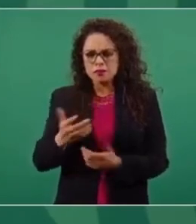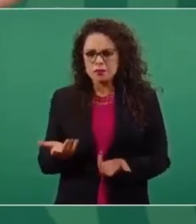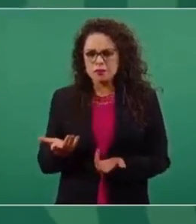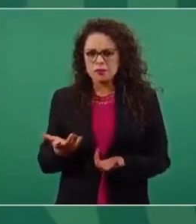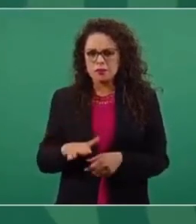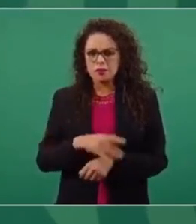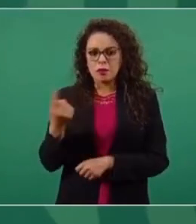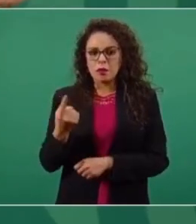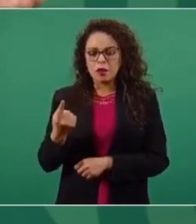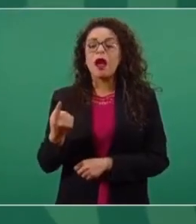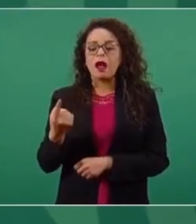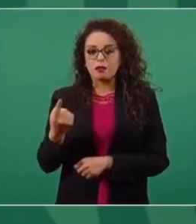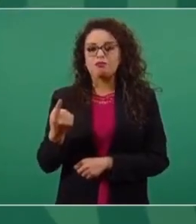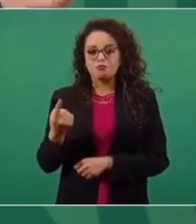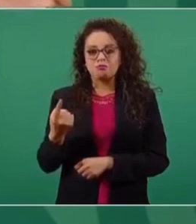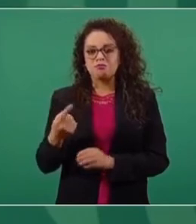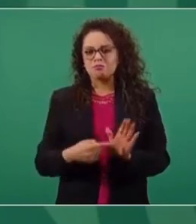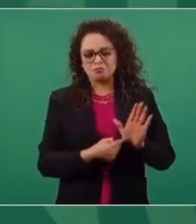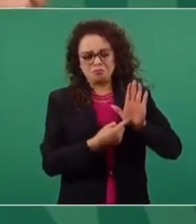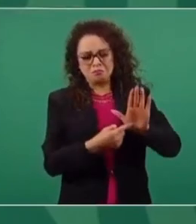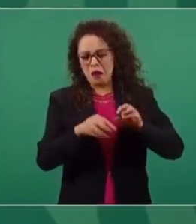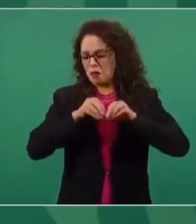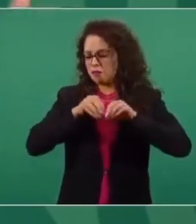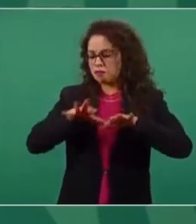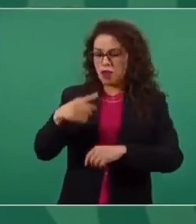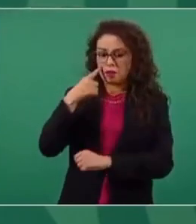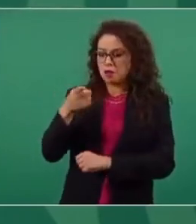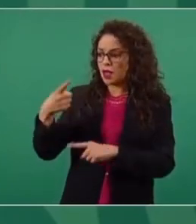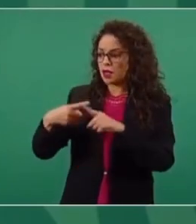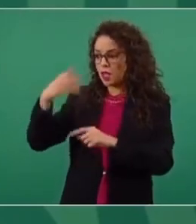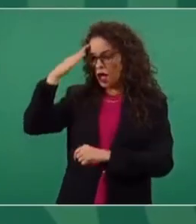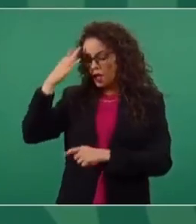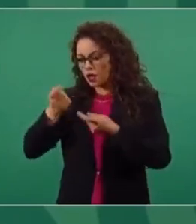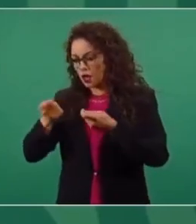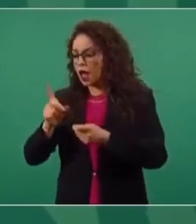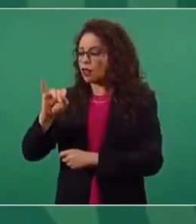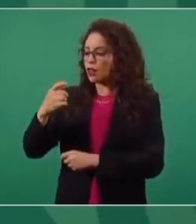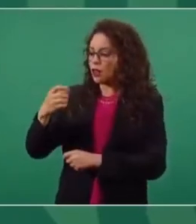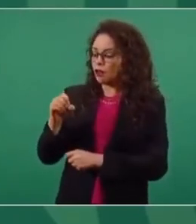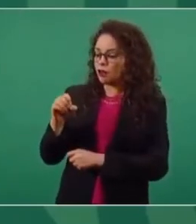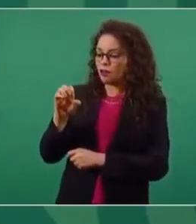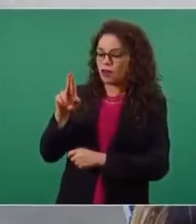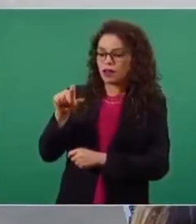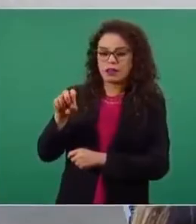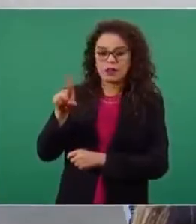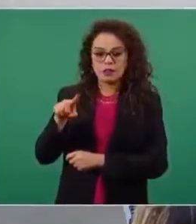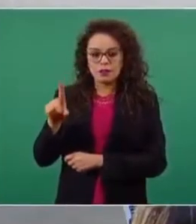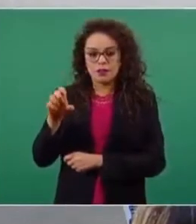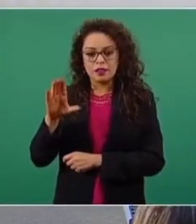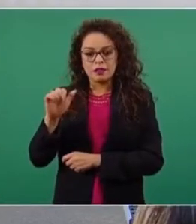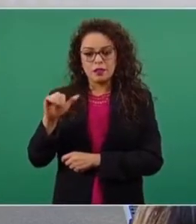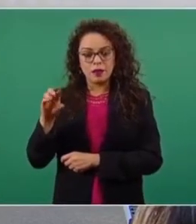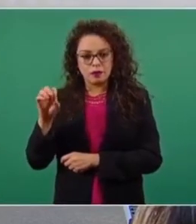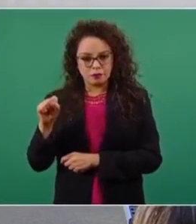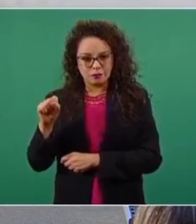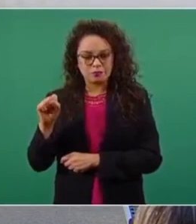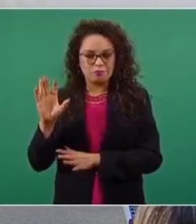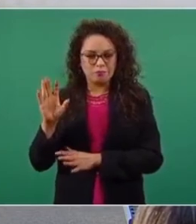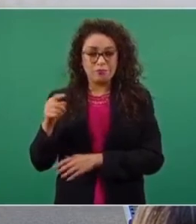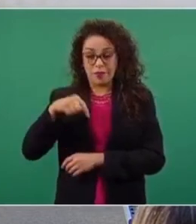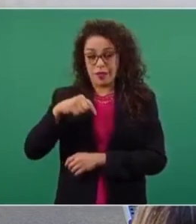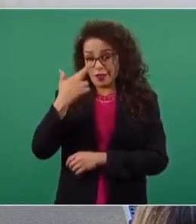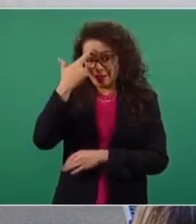todo. Ahí el procurador y el que mandaba era el señor Diego Fernández de Ceballos. No voy aquí a recorrer todo lo que sucedió.